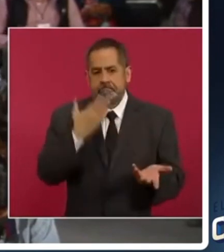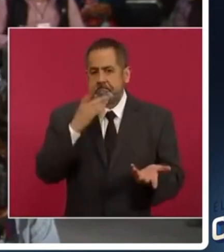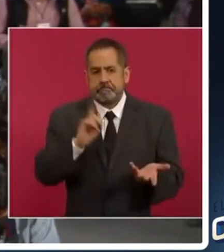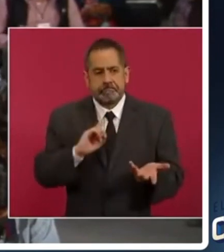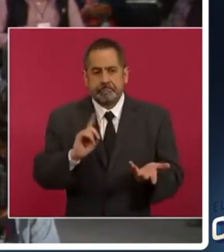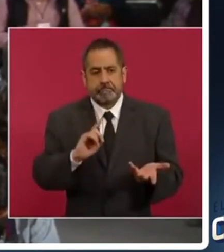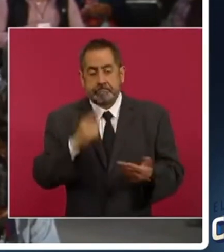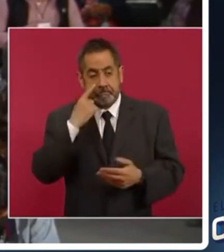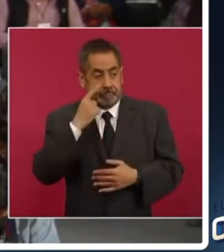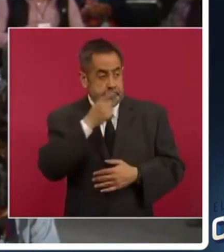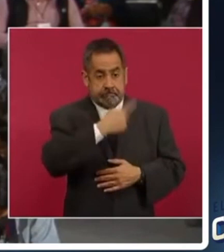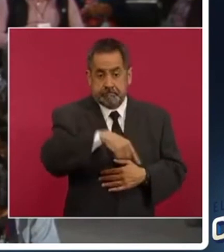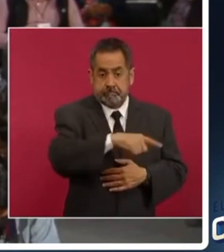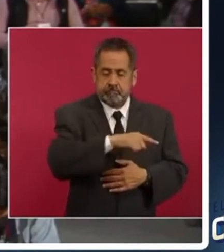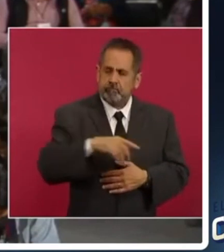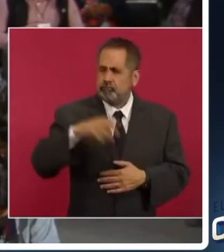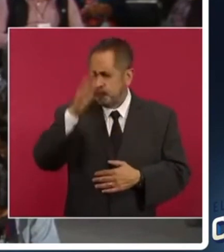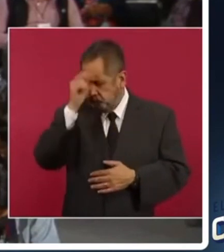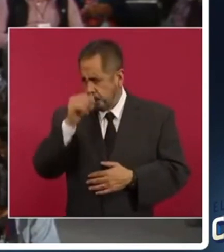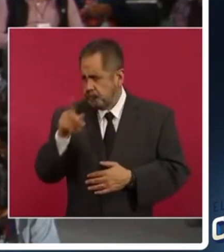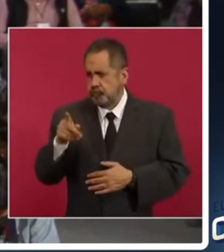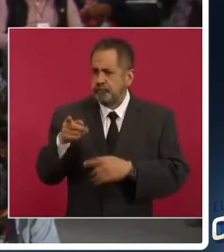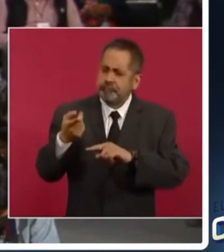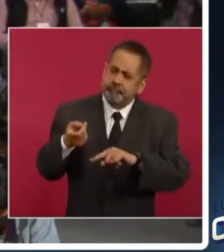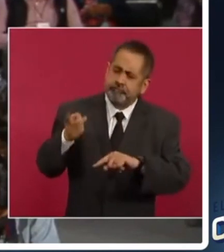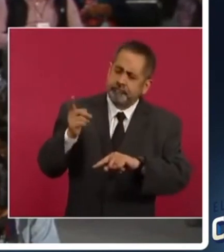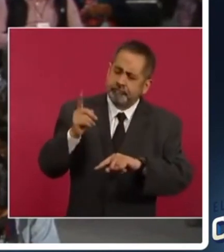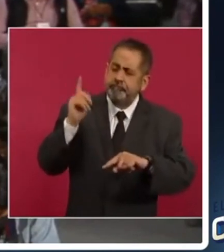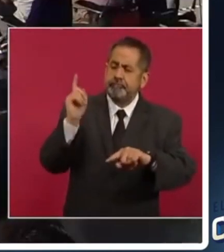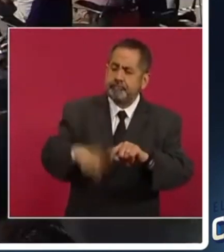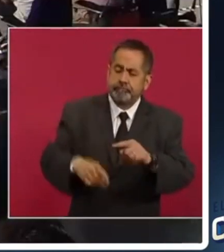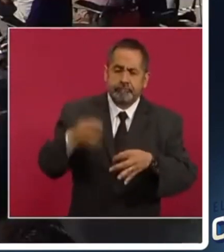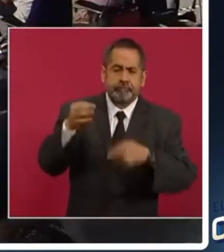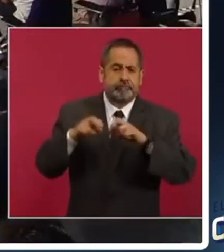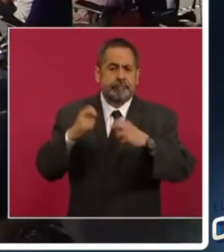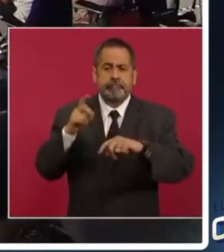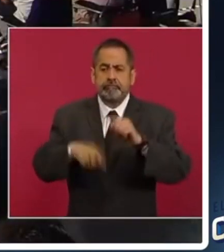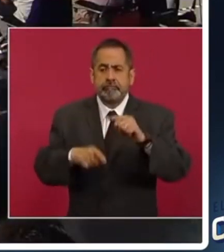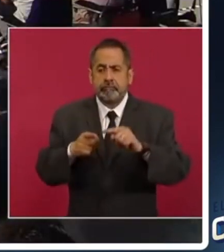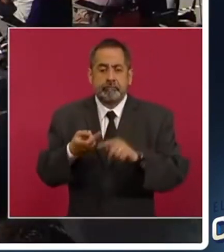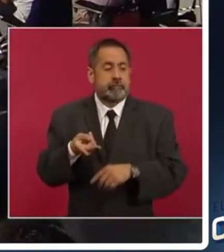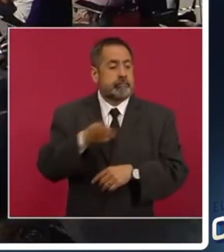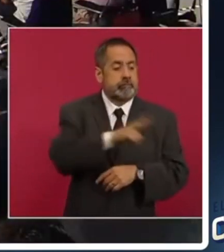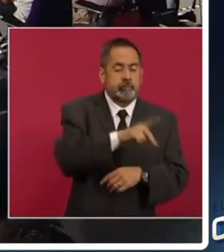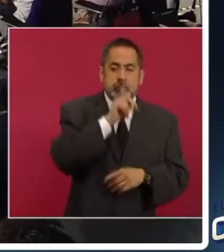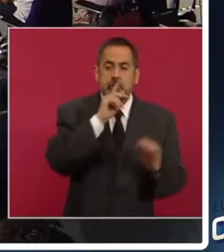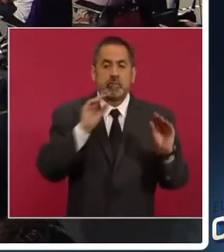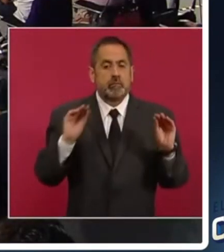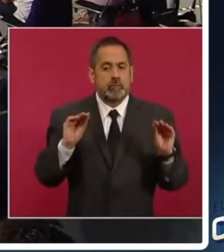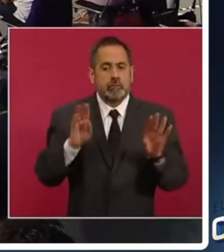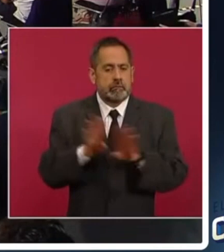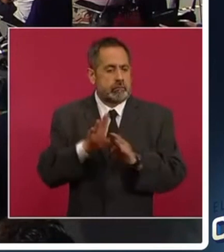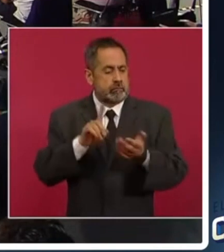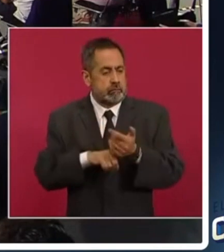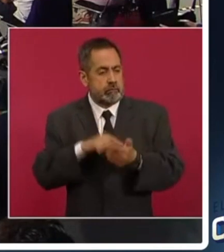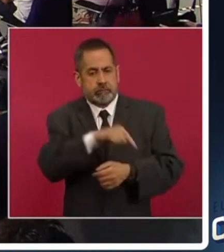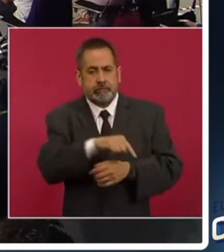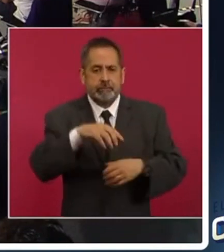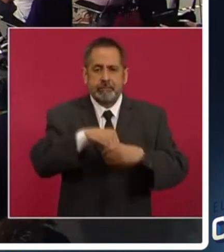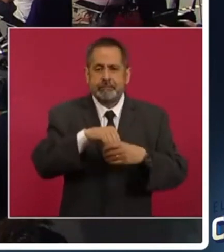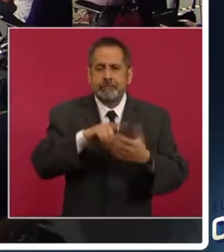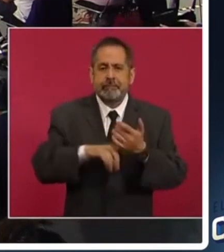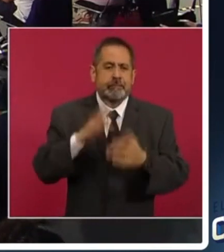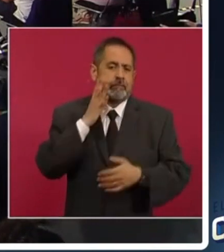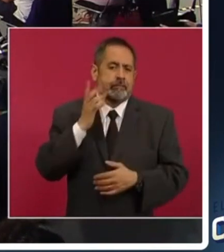mientras ellos están impulsando la recusación de la ministra, se quedan callados con el verdadero conflicto de interés que se vive en la Cámara de